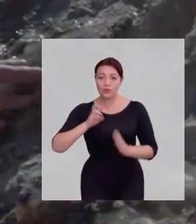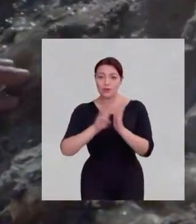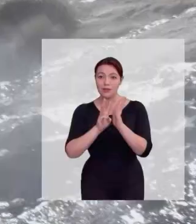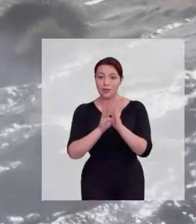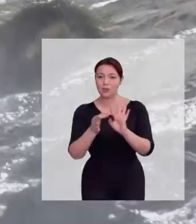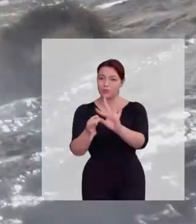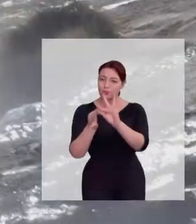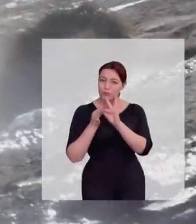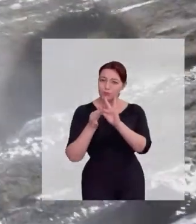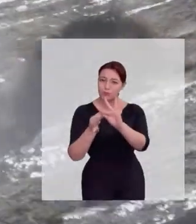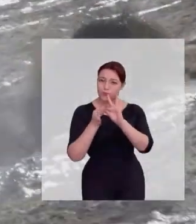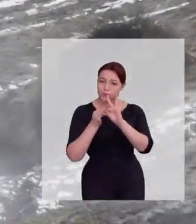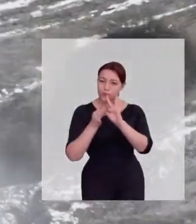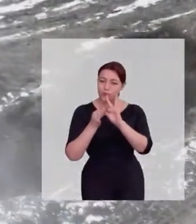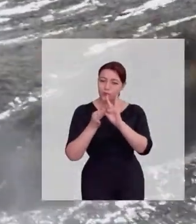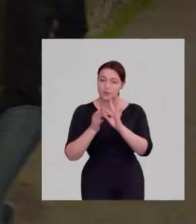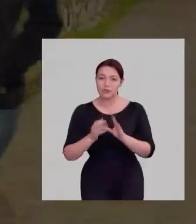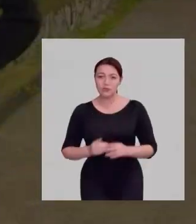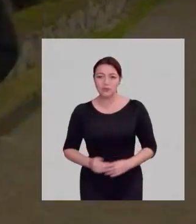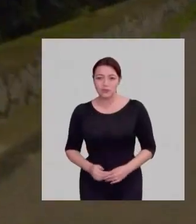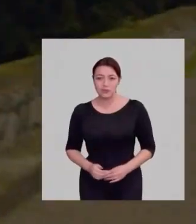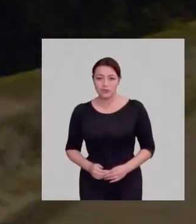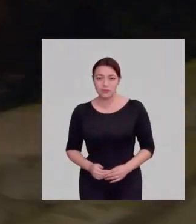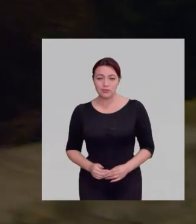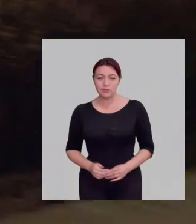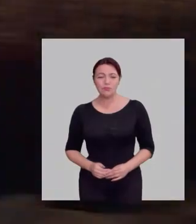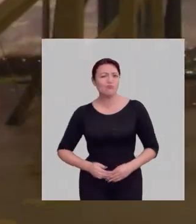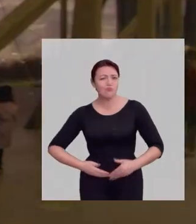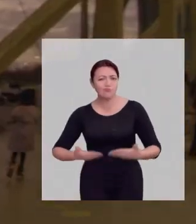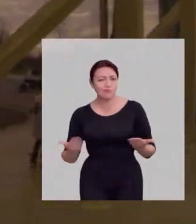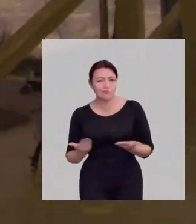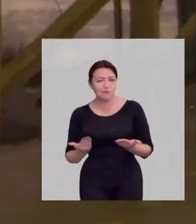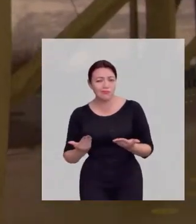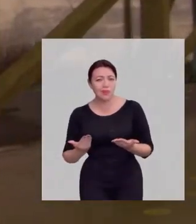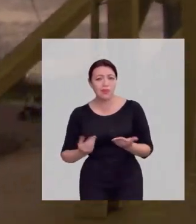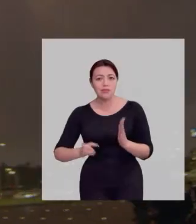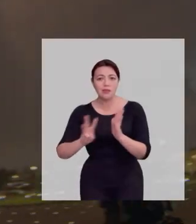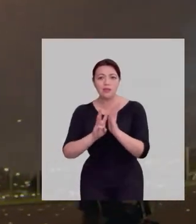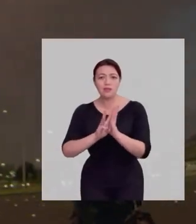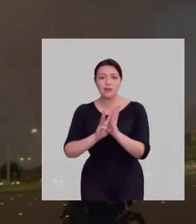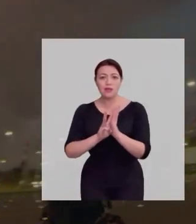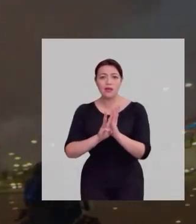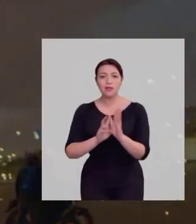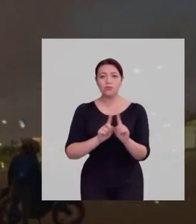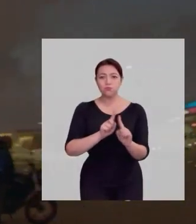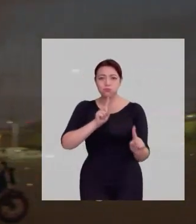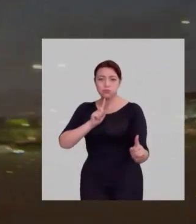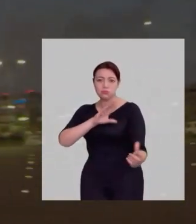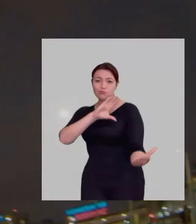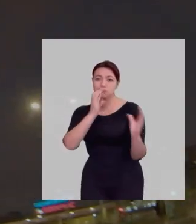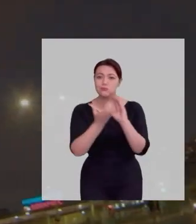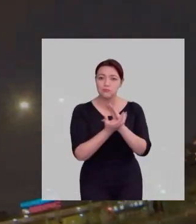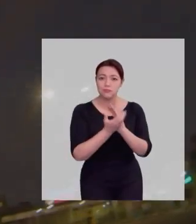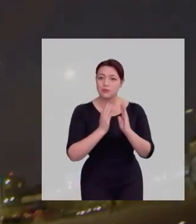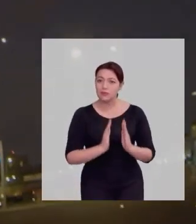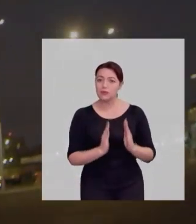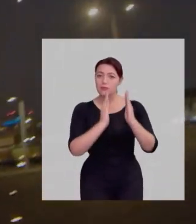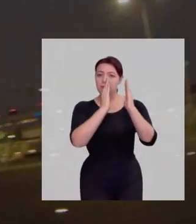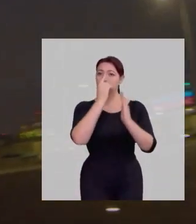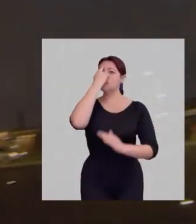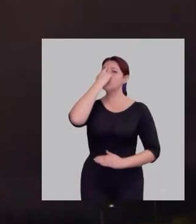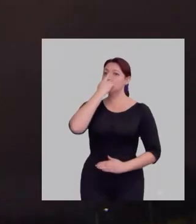identidad es la unión de todos ellos? ¿Cuál es la identidad de este extremo del mundo? ¿Son los edificios?